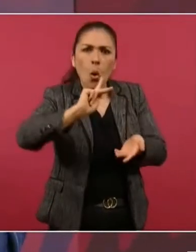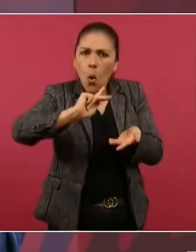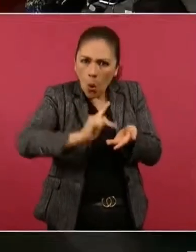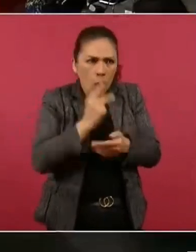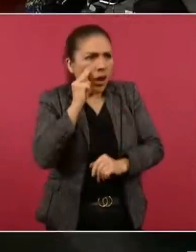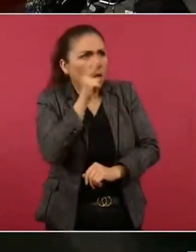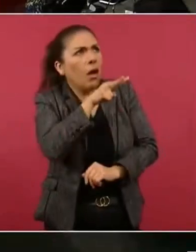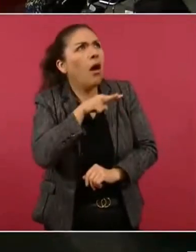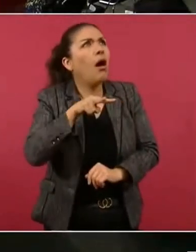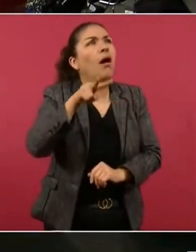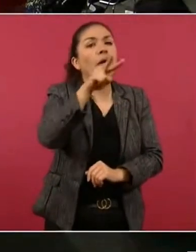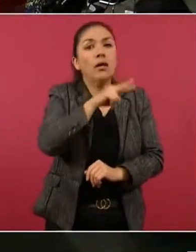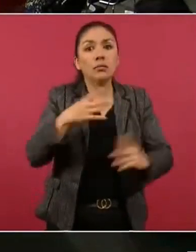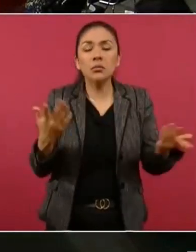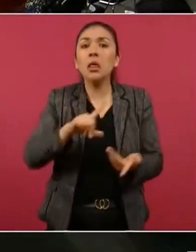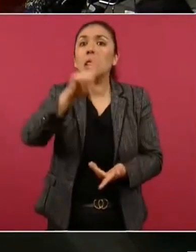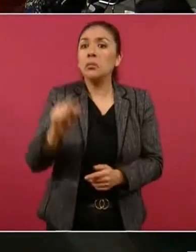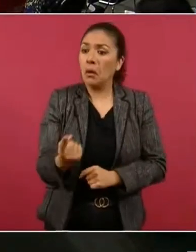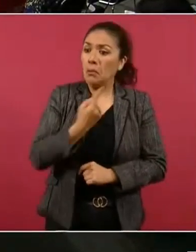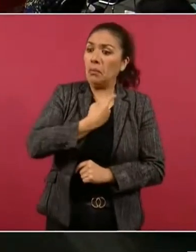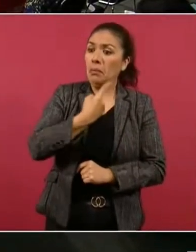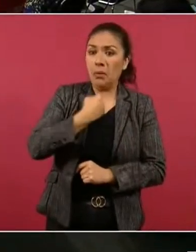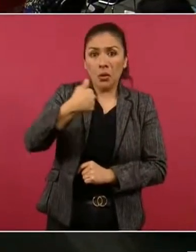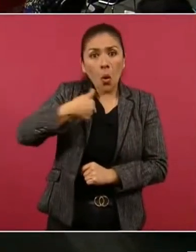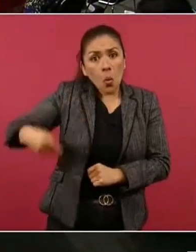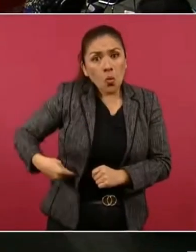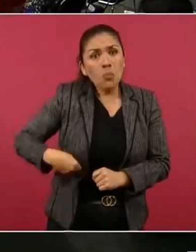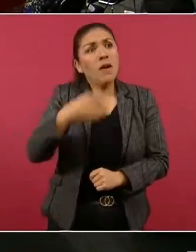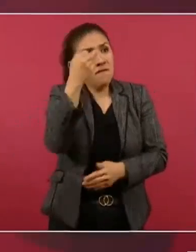Ahora, no se echan la culpa. Oiga, ¿y por qué no lo vende?